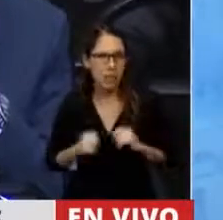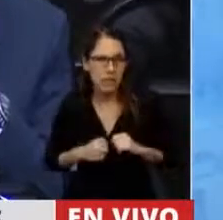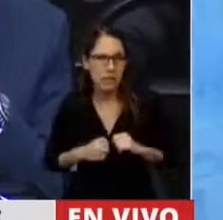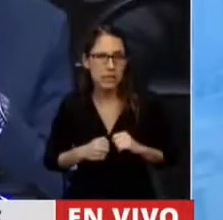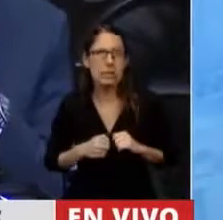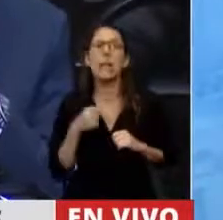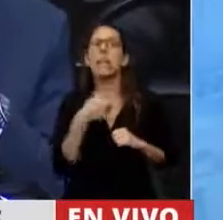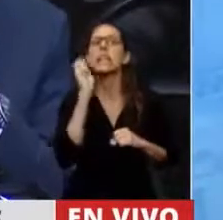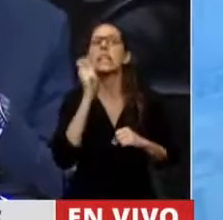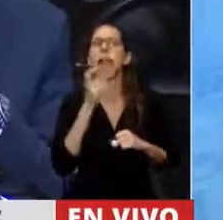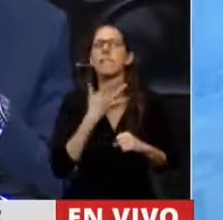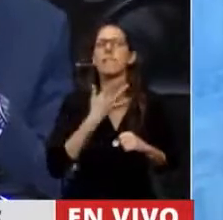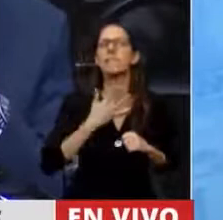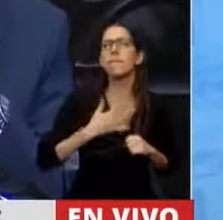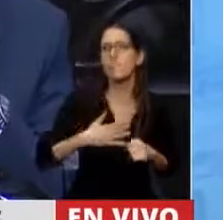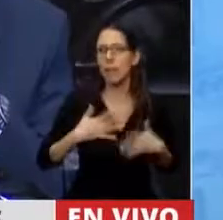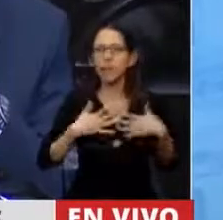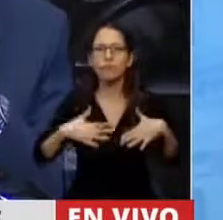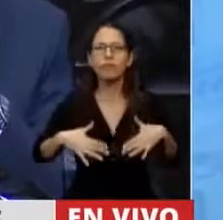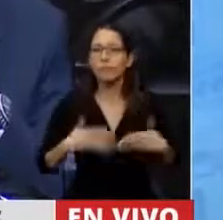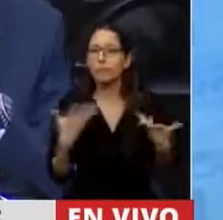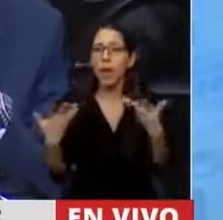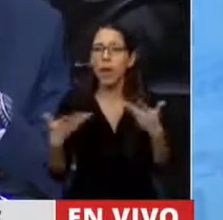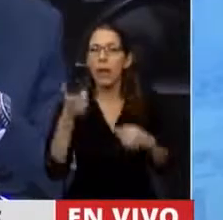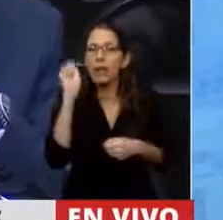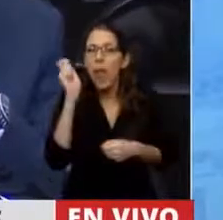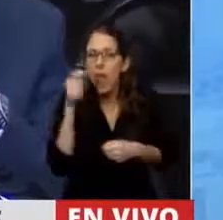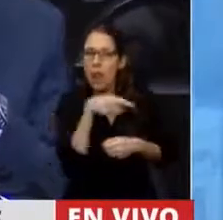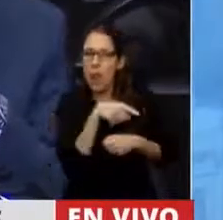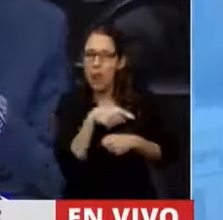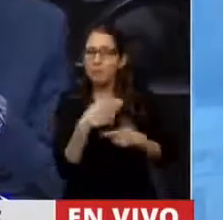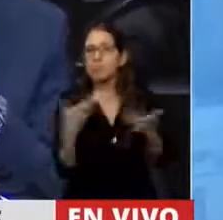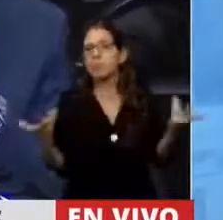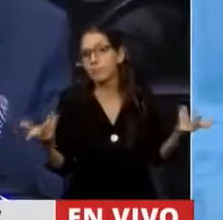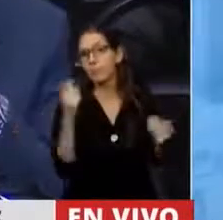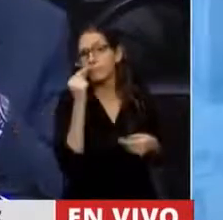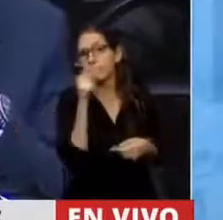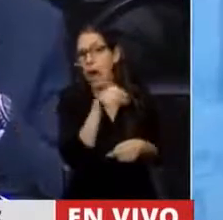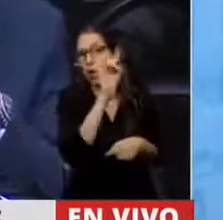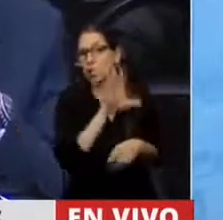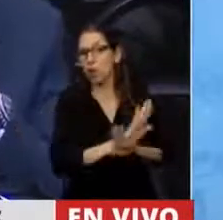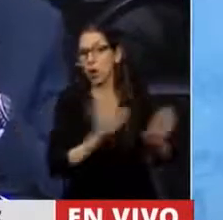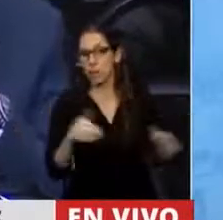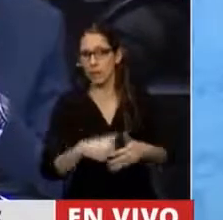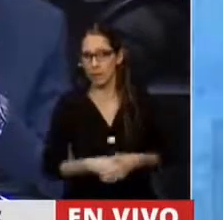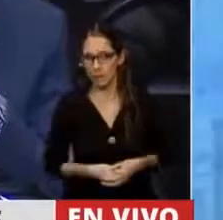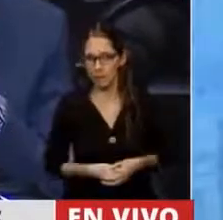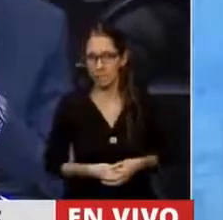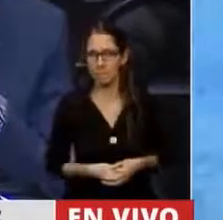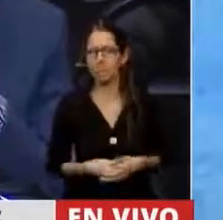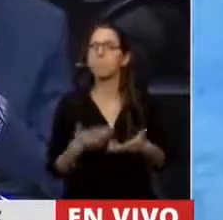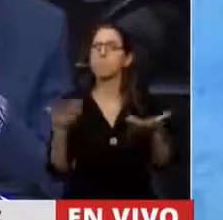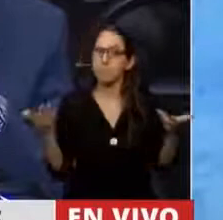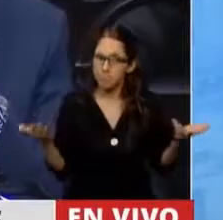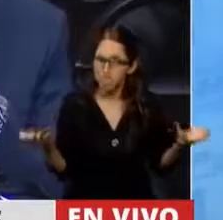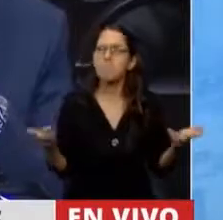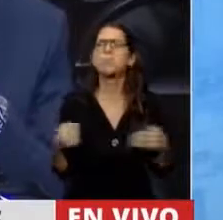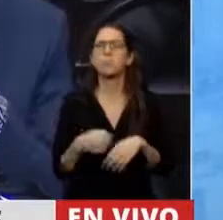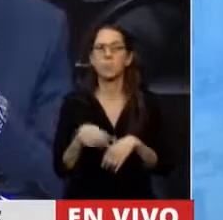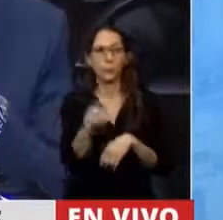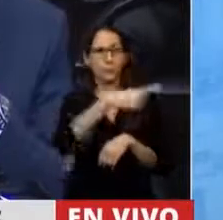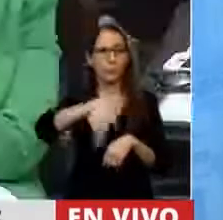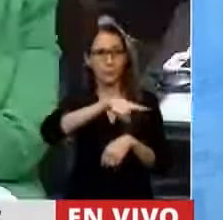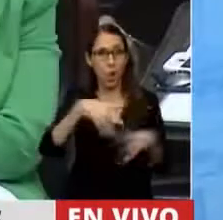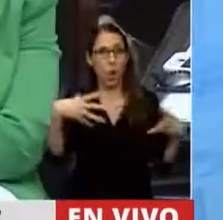disfrute del cuerpo y el deseo solo debe estar reservado a los varones. Por eso, no solamente se